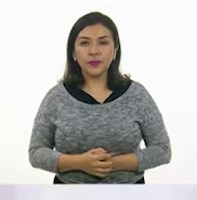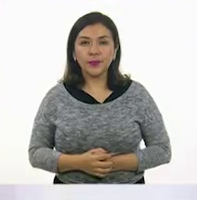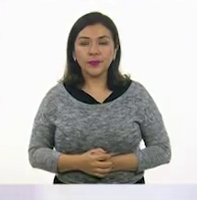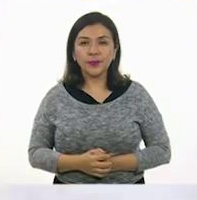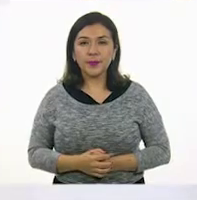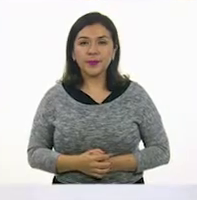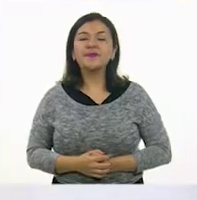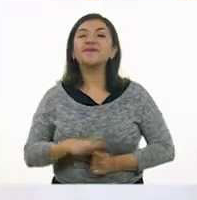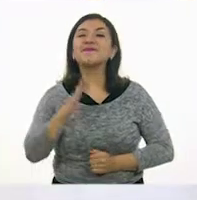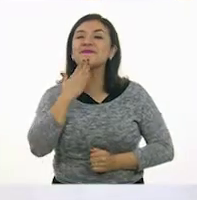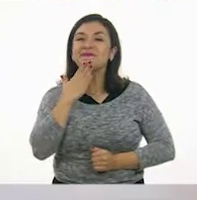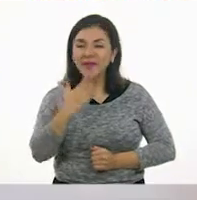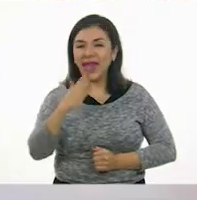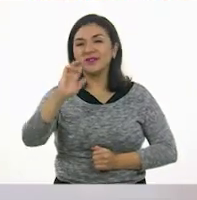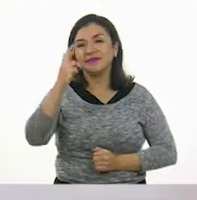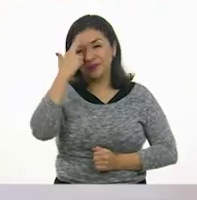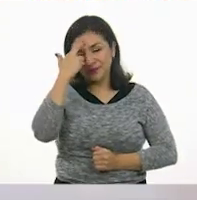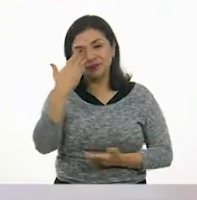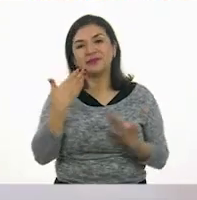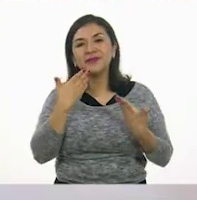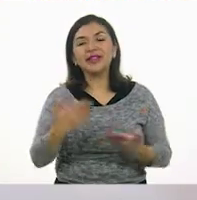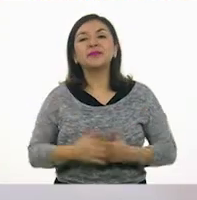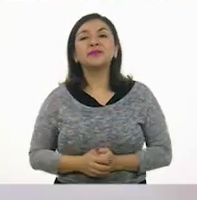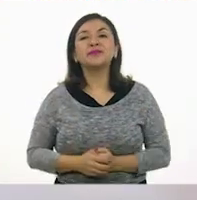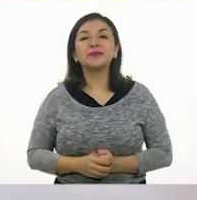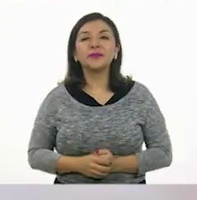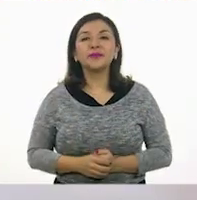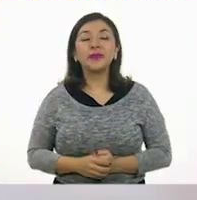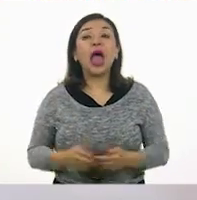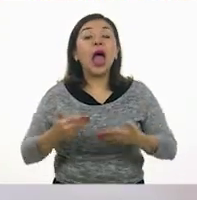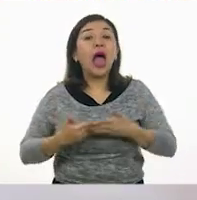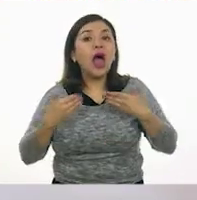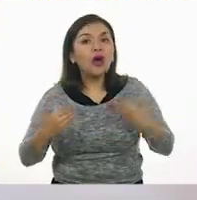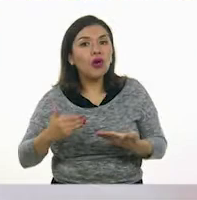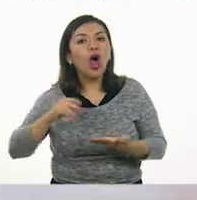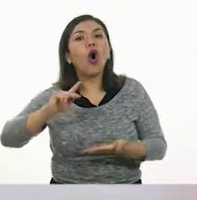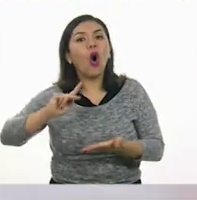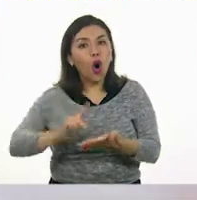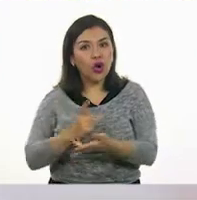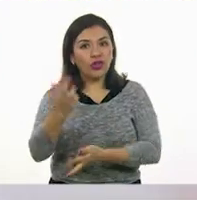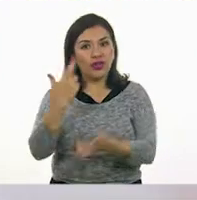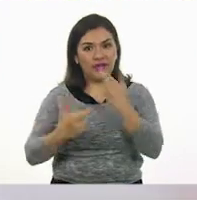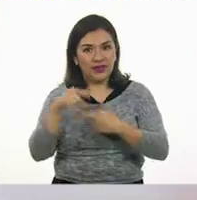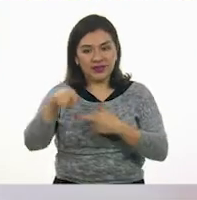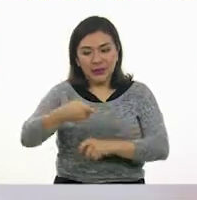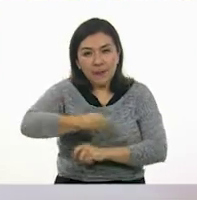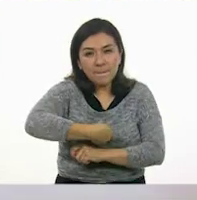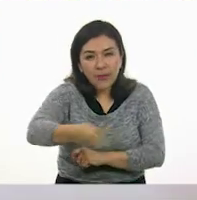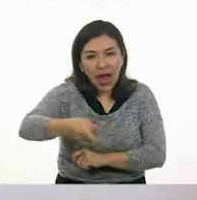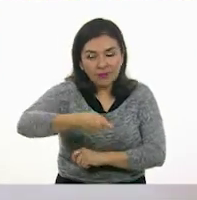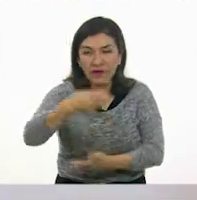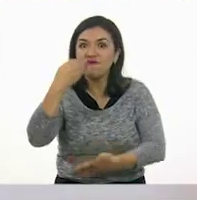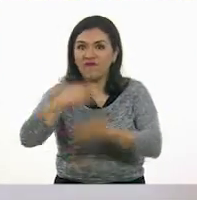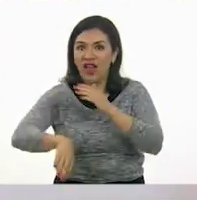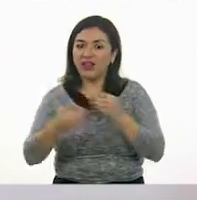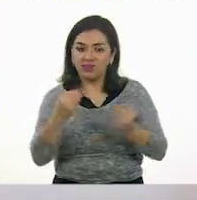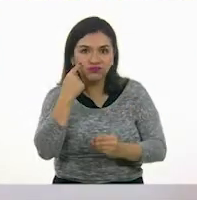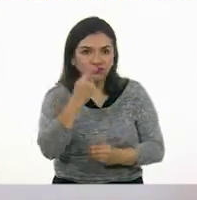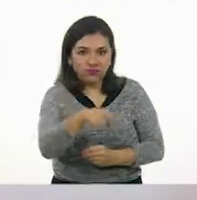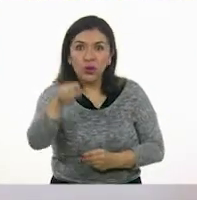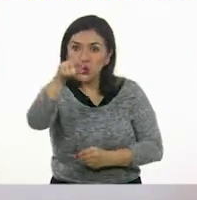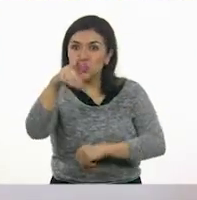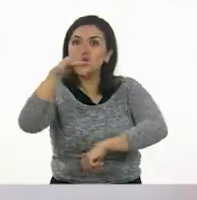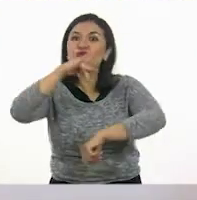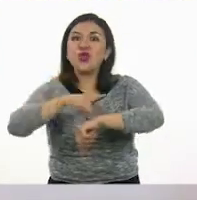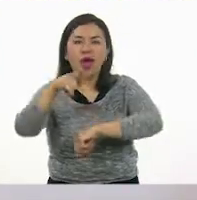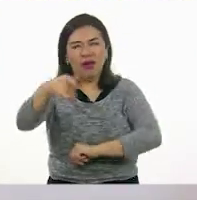¿Sí? De acuerdo, muy bien. hexagonal. Ahora, nuevamente tenemos que regresar a los aros, ¿verdad? Sí, nos faltan, nos faltan. A ver. Esto, turno, que